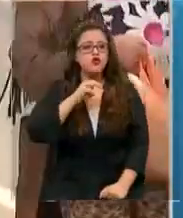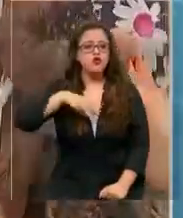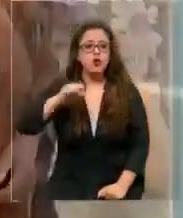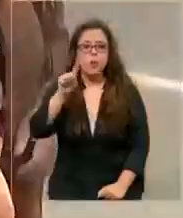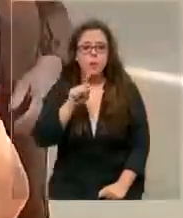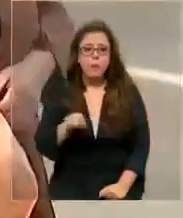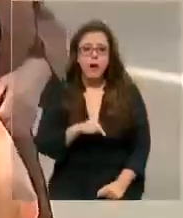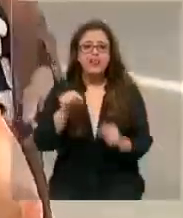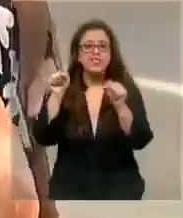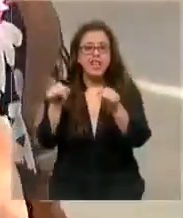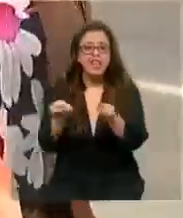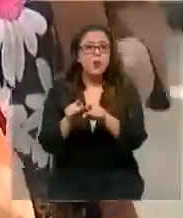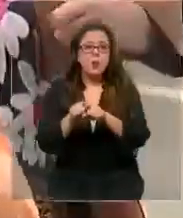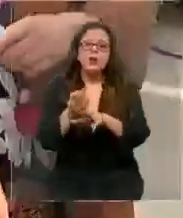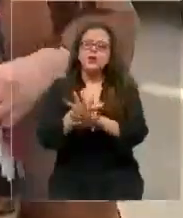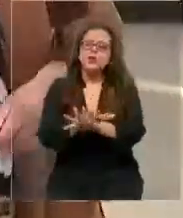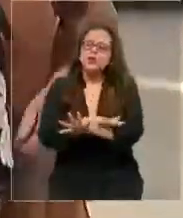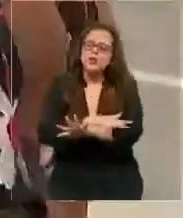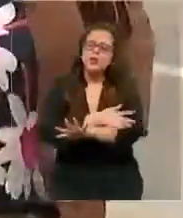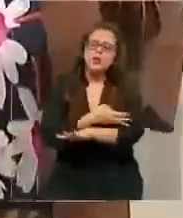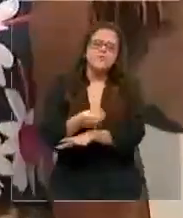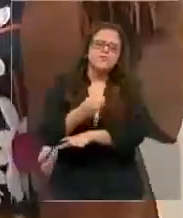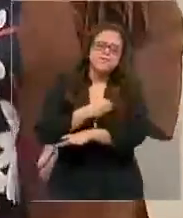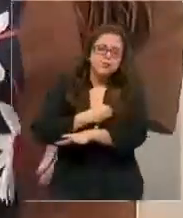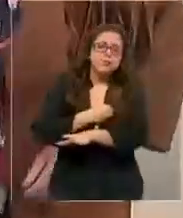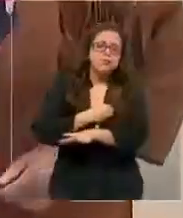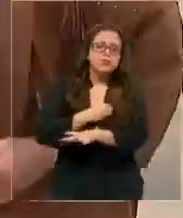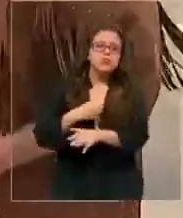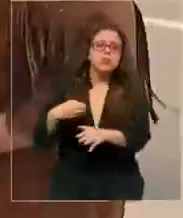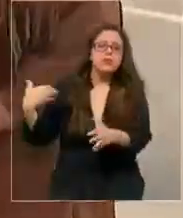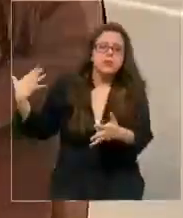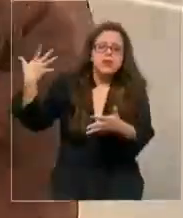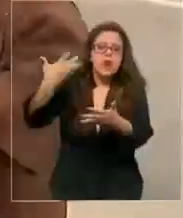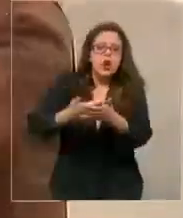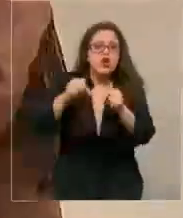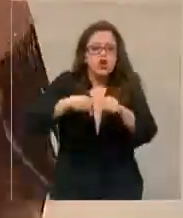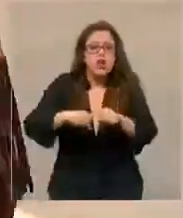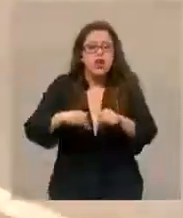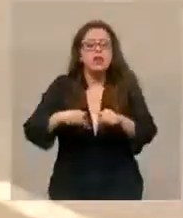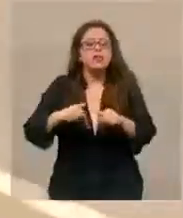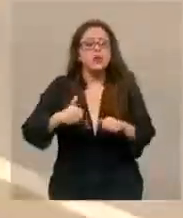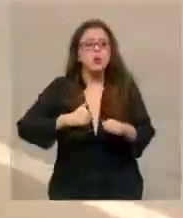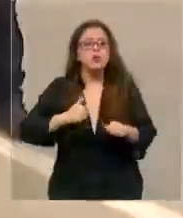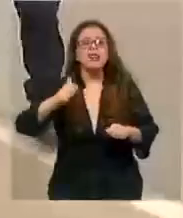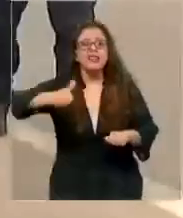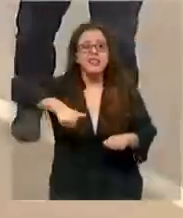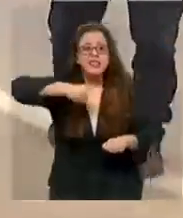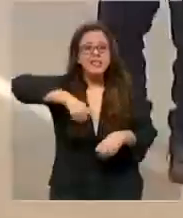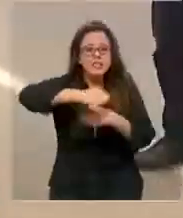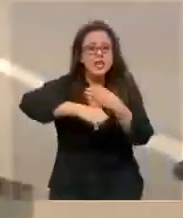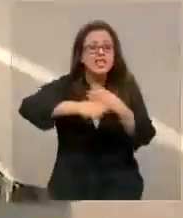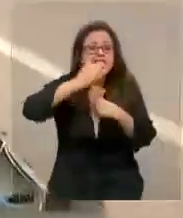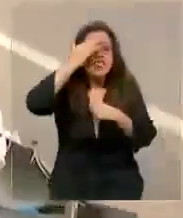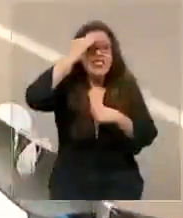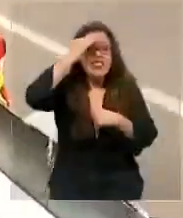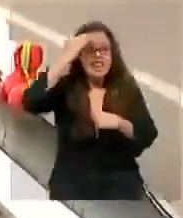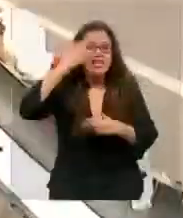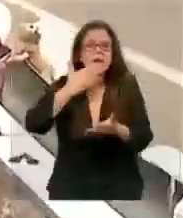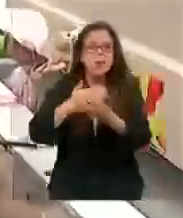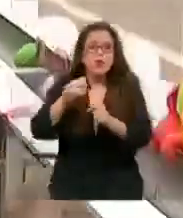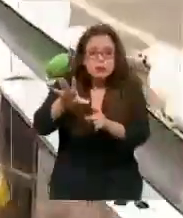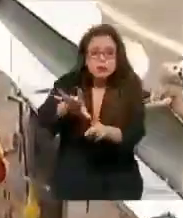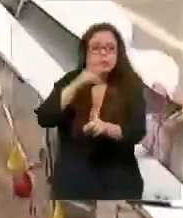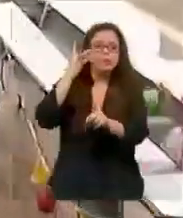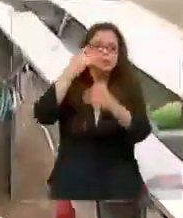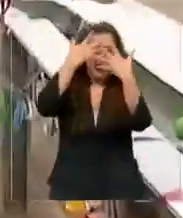cuyo caso nos ha conmovido durante todas estas semanas. Hoy ya se cumplen 16 días desde que fue encontrado lamentablemente